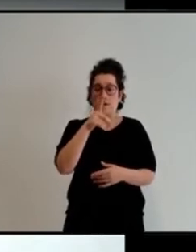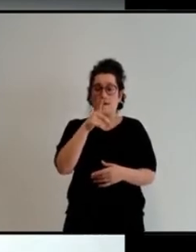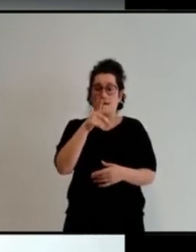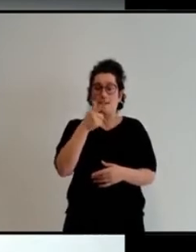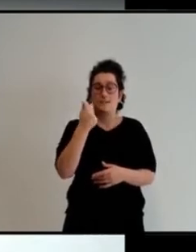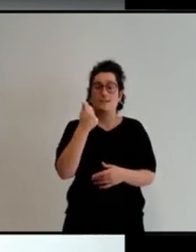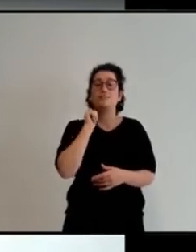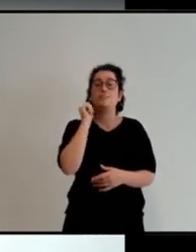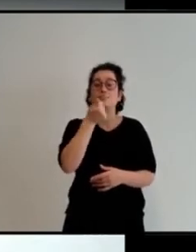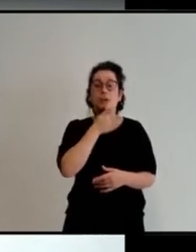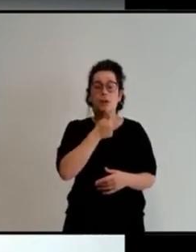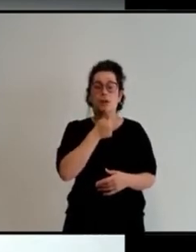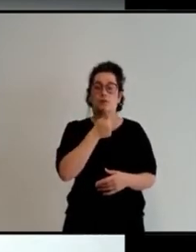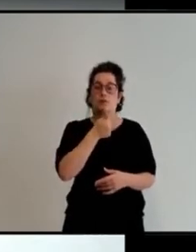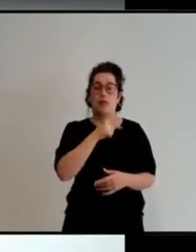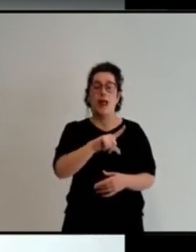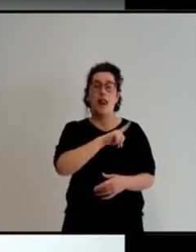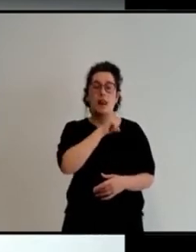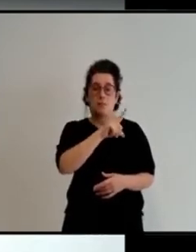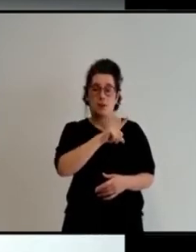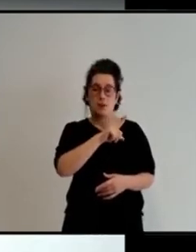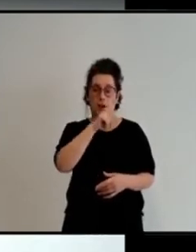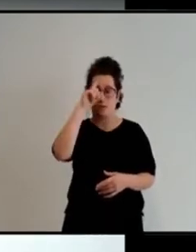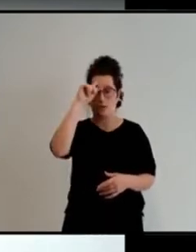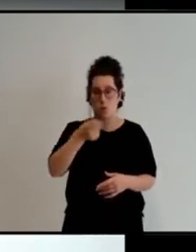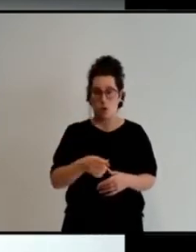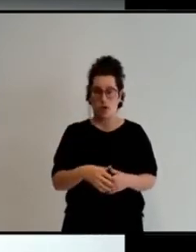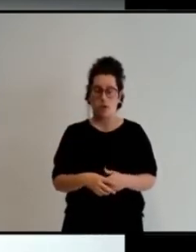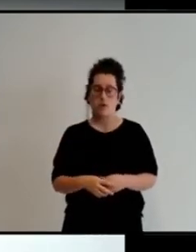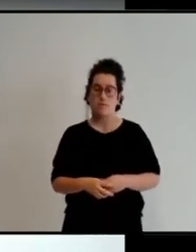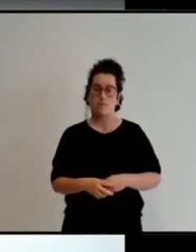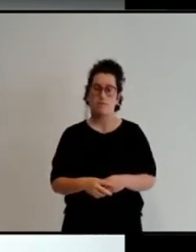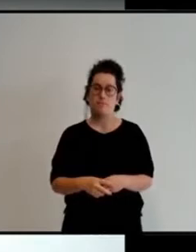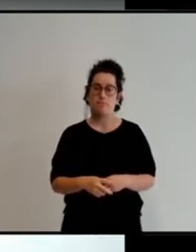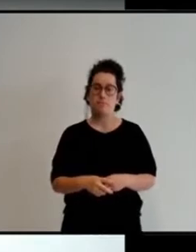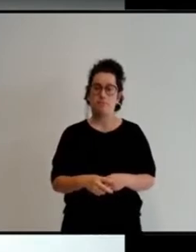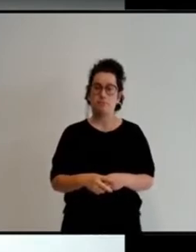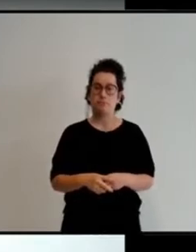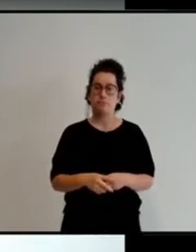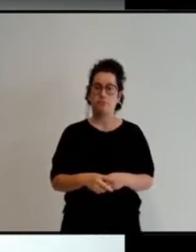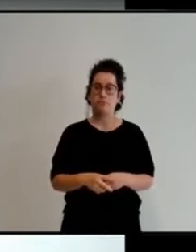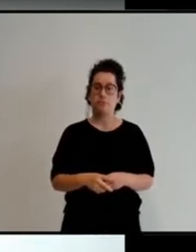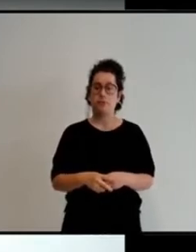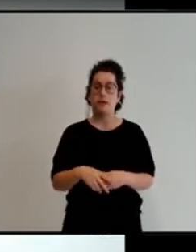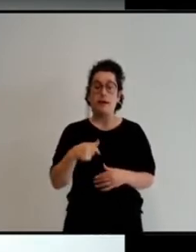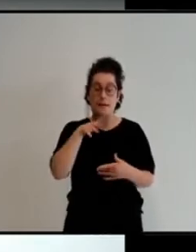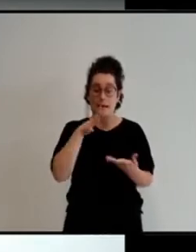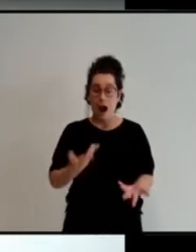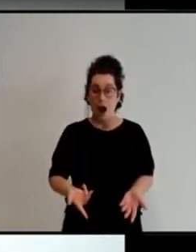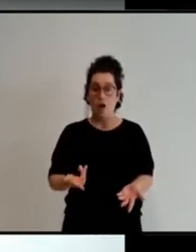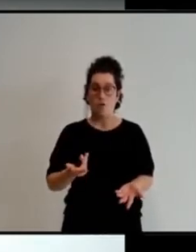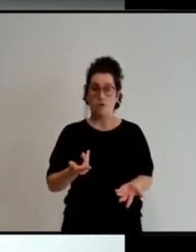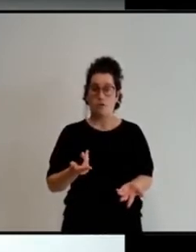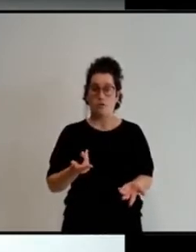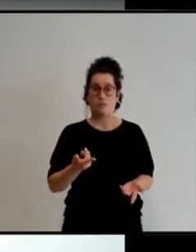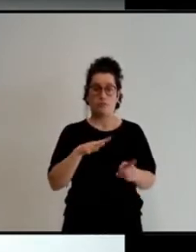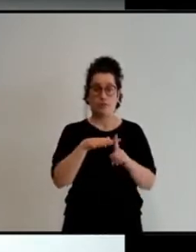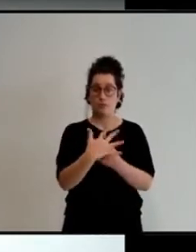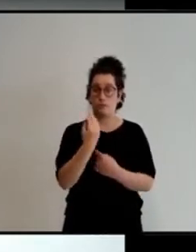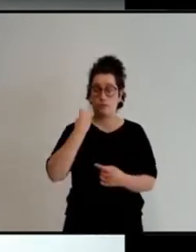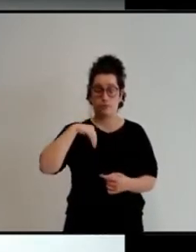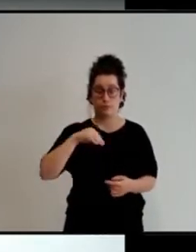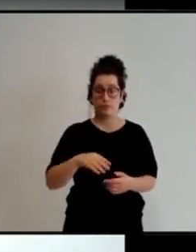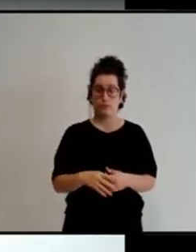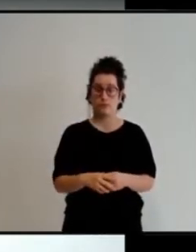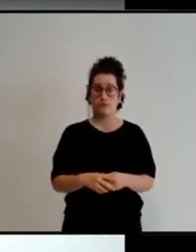y otros entes. Por la que atraviesa en este momento el país, desplomándose, así